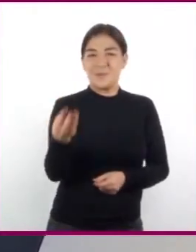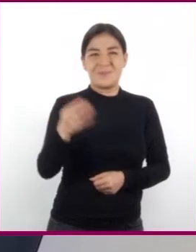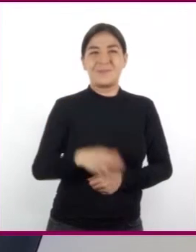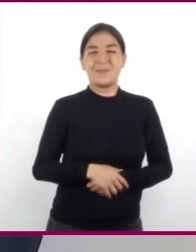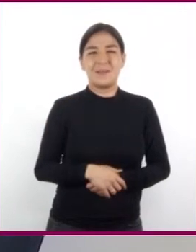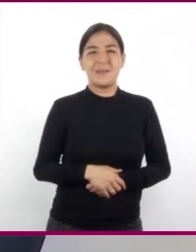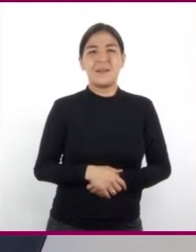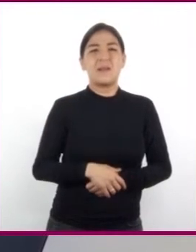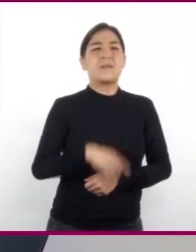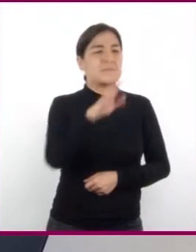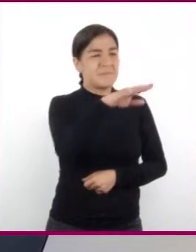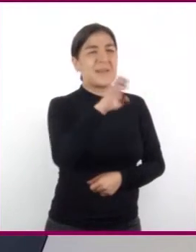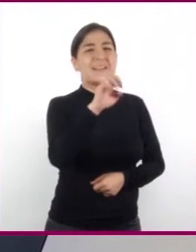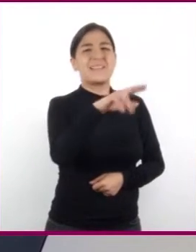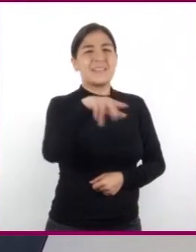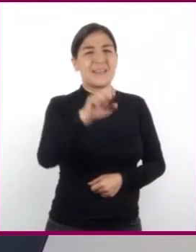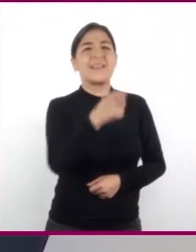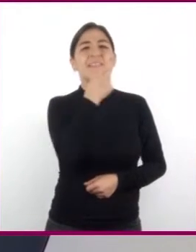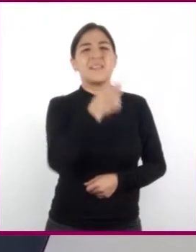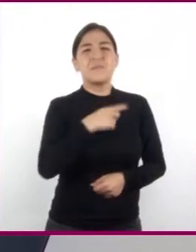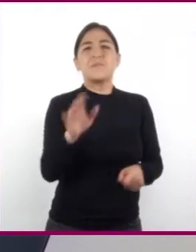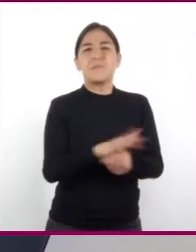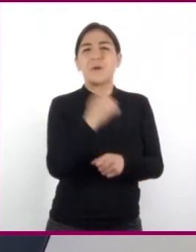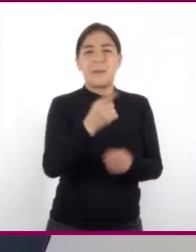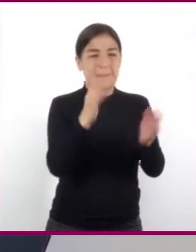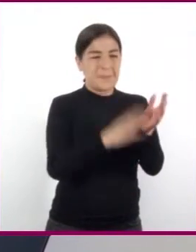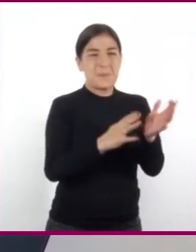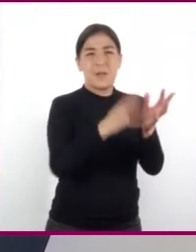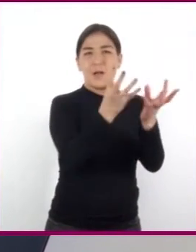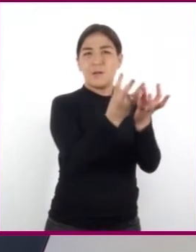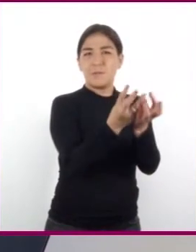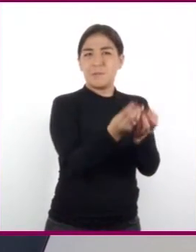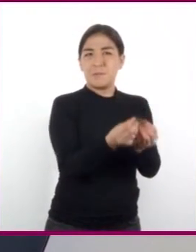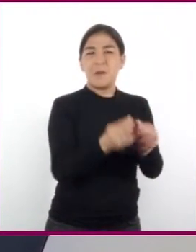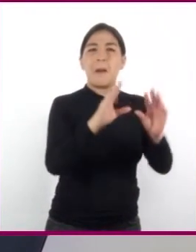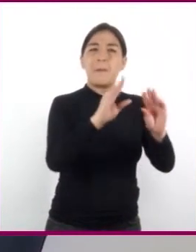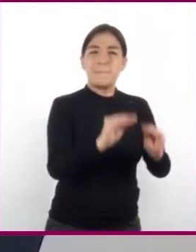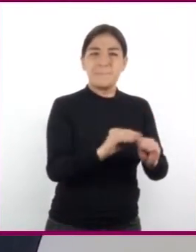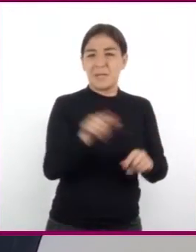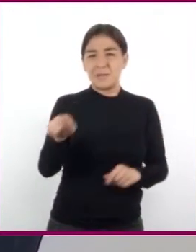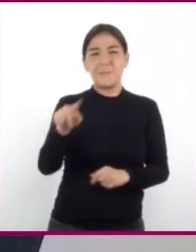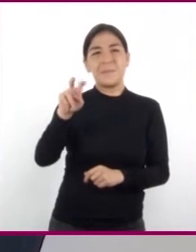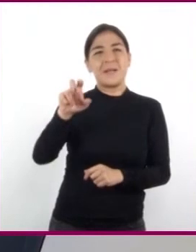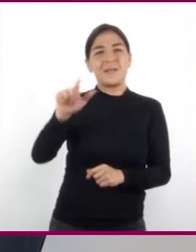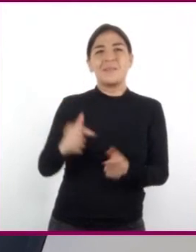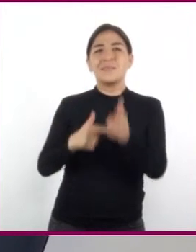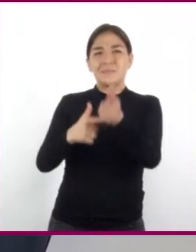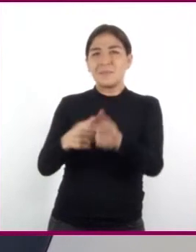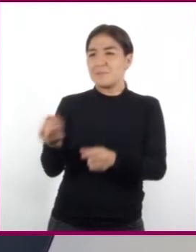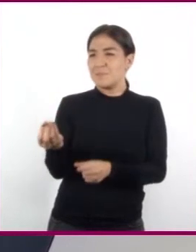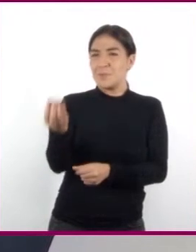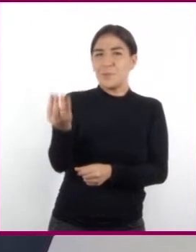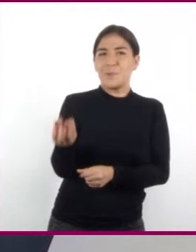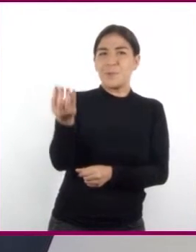¿podrías decirme por qué el papel se consumió y se apagó, pero la vela sigue encendida?